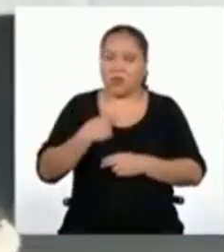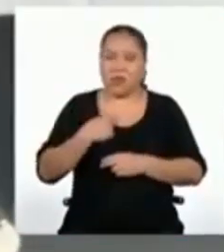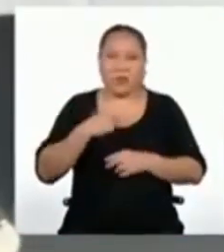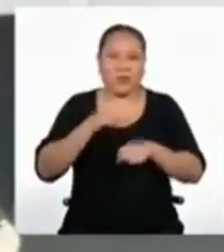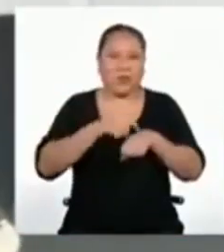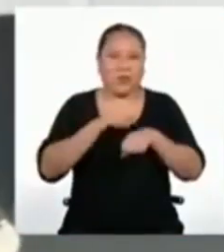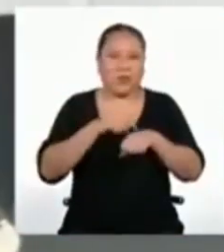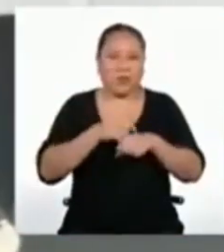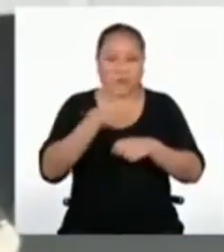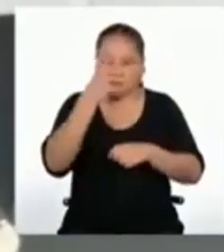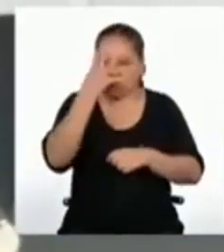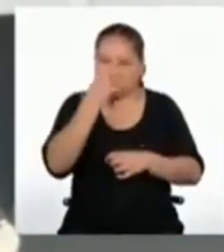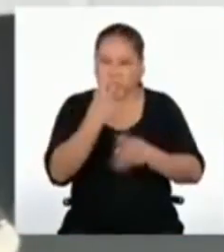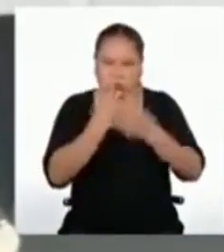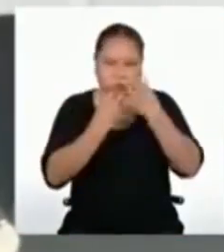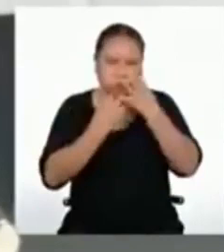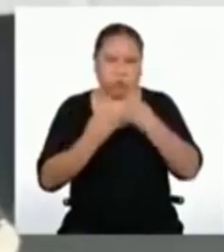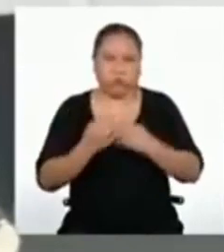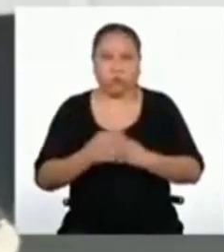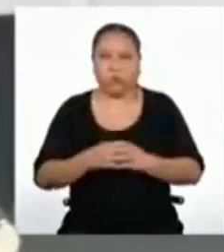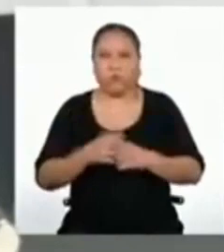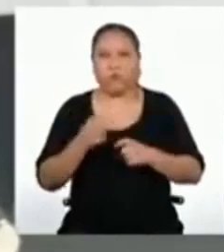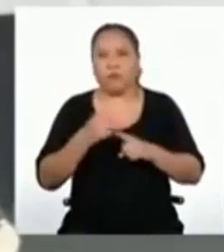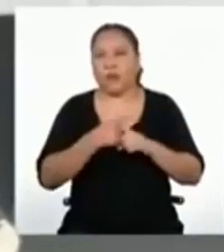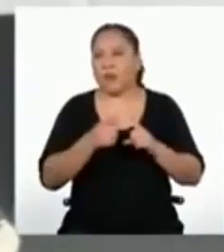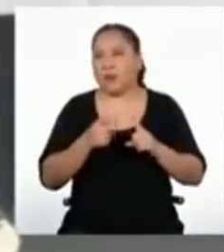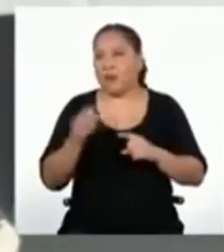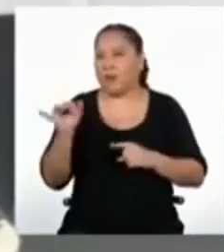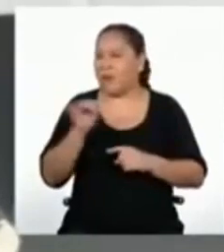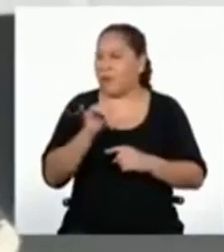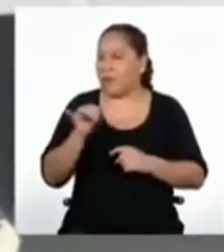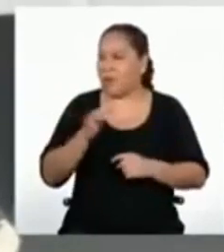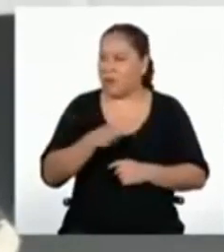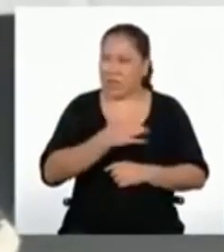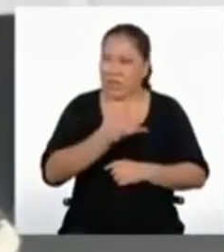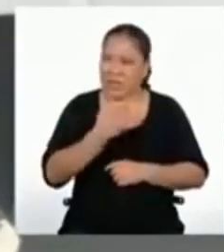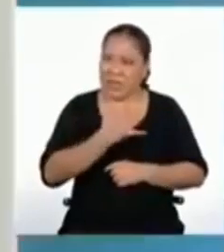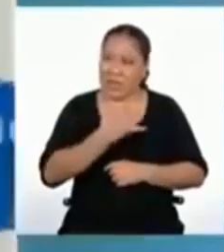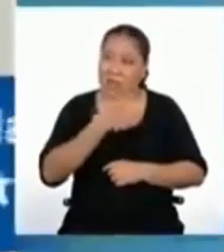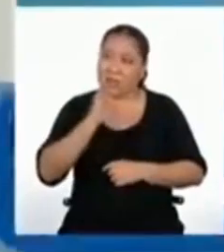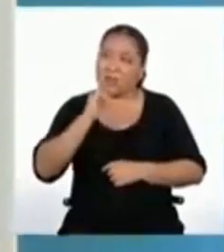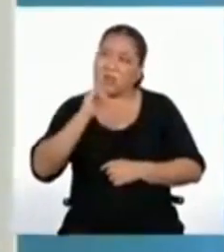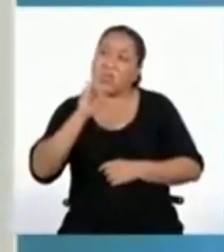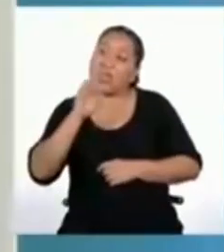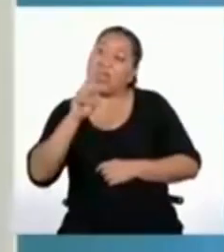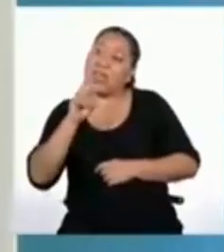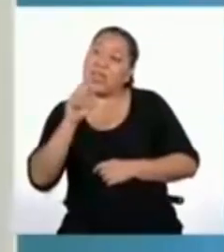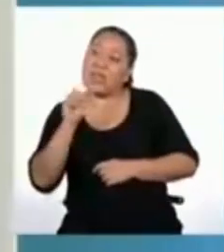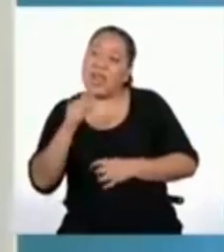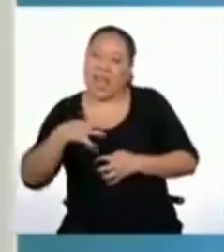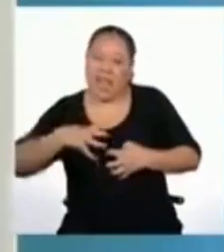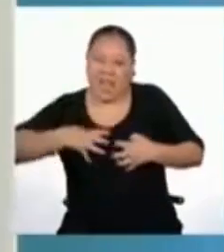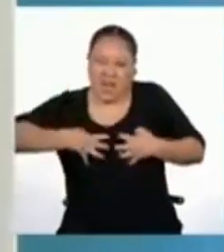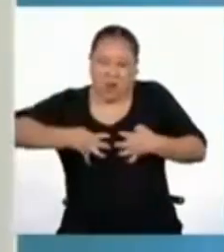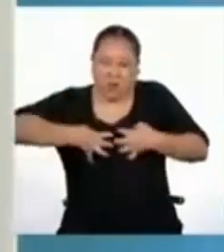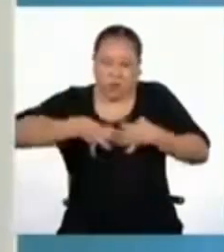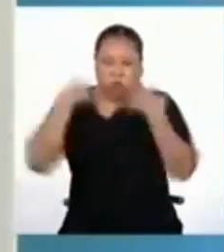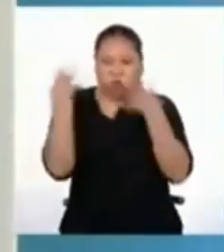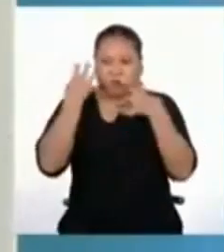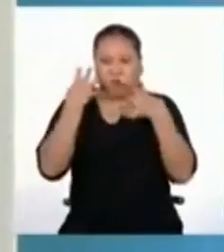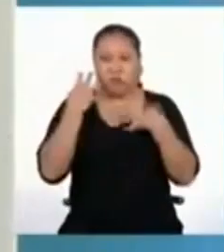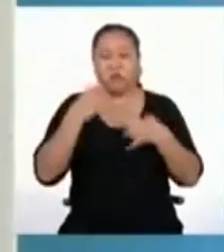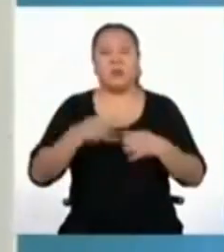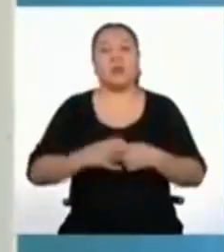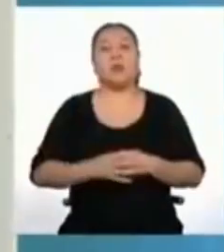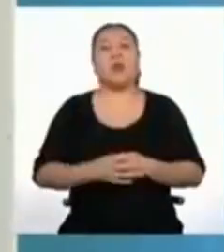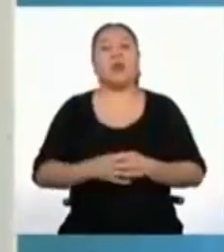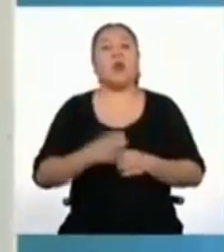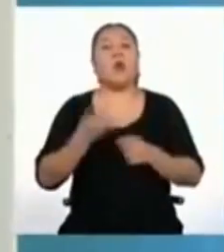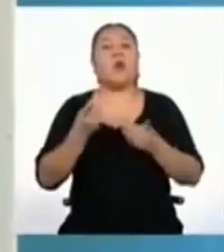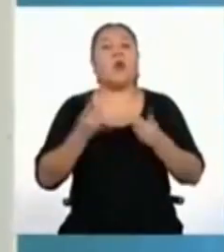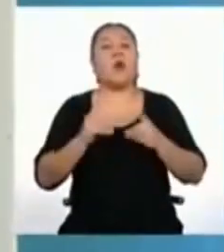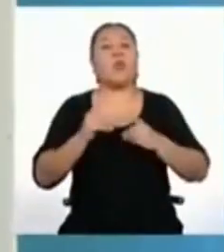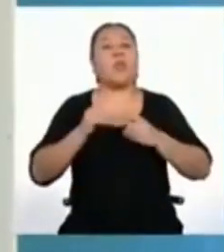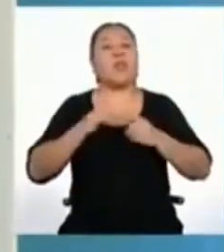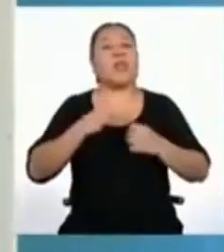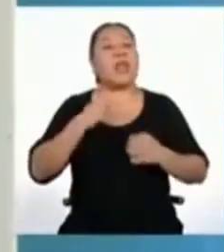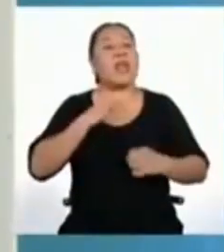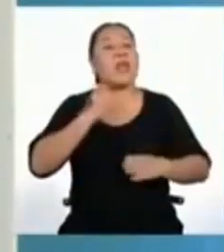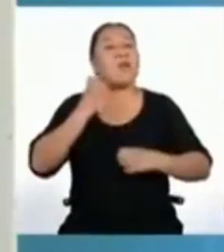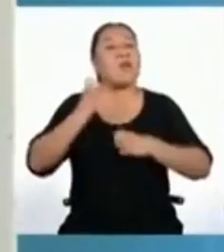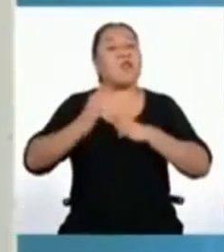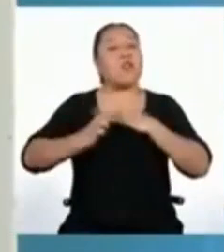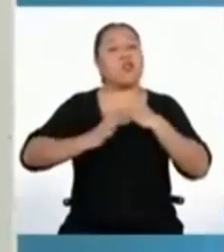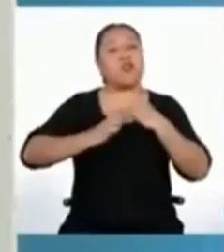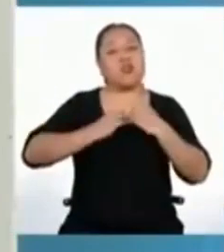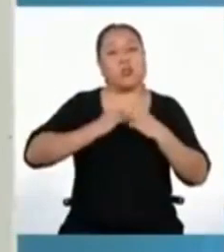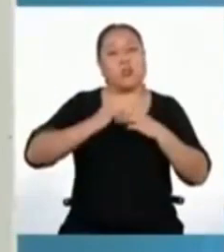que nos hemos molestado, pero ¿equivale a decir que sentimos ira? Cuando la emoción es leve, se le